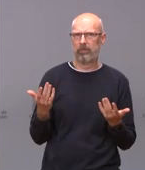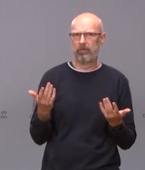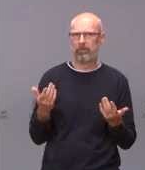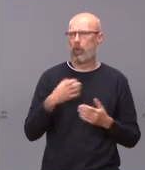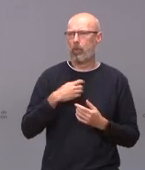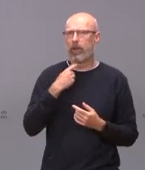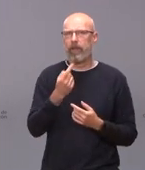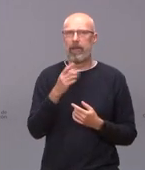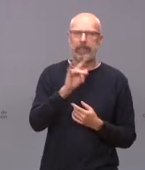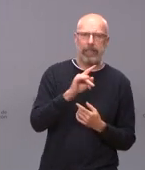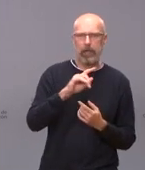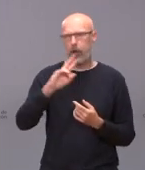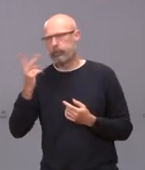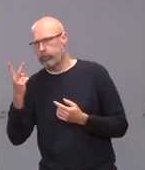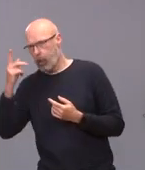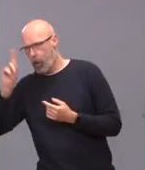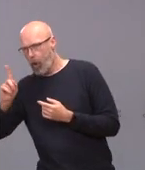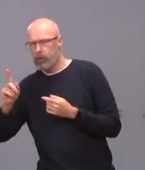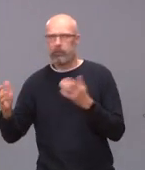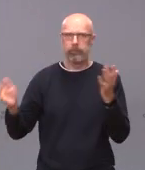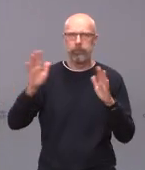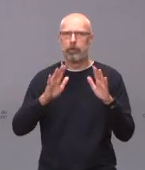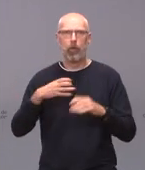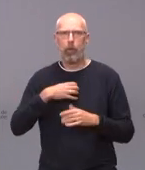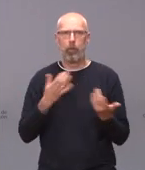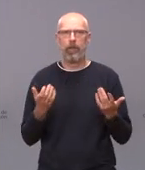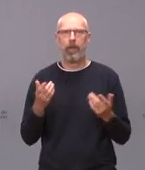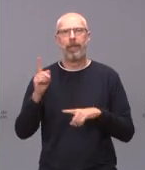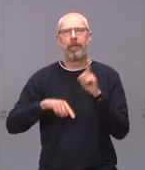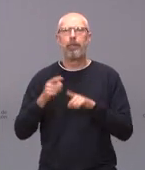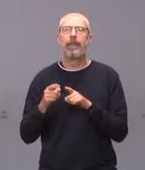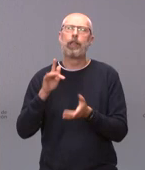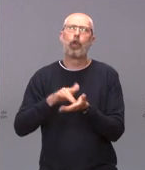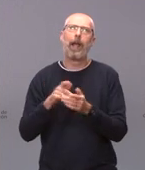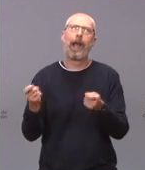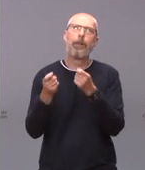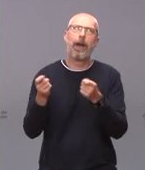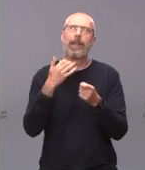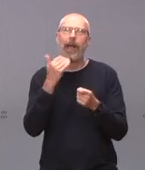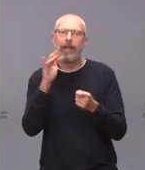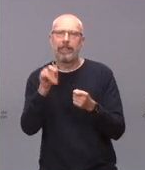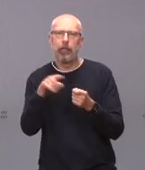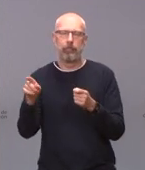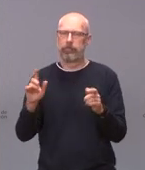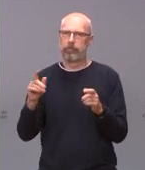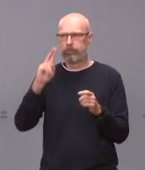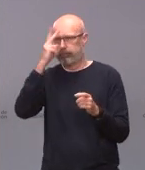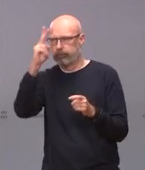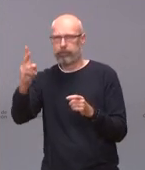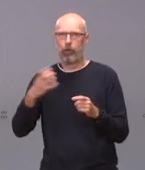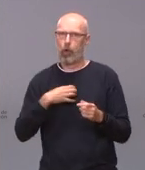sean ciertas las cosas según estemos en campaña o no estemos en campaña. La realidad es que la inmensa mayoría de los